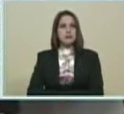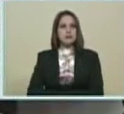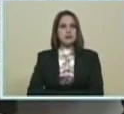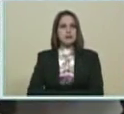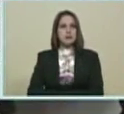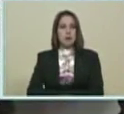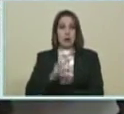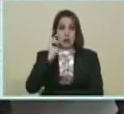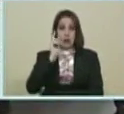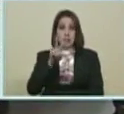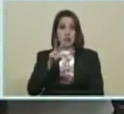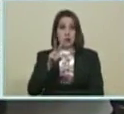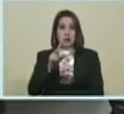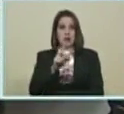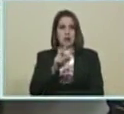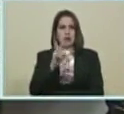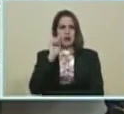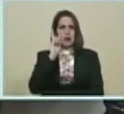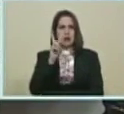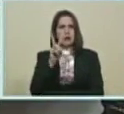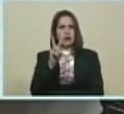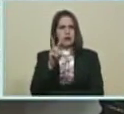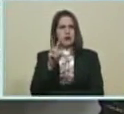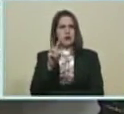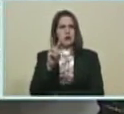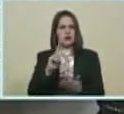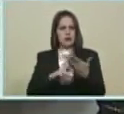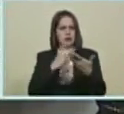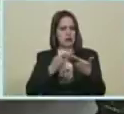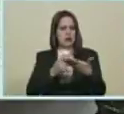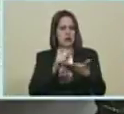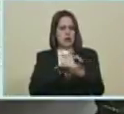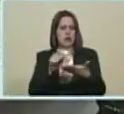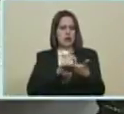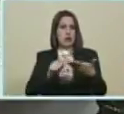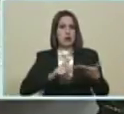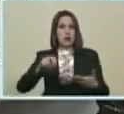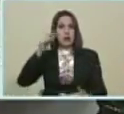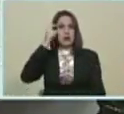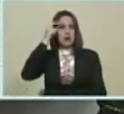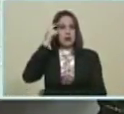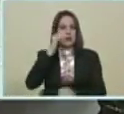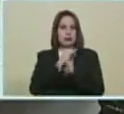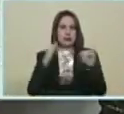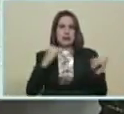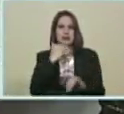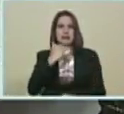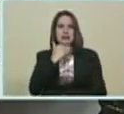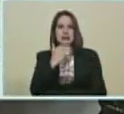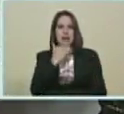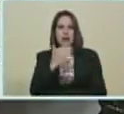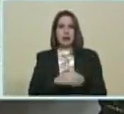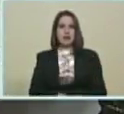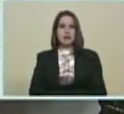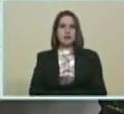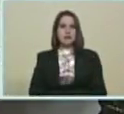me tradujo El ministro Ernesto Villegas Ya despidiendo Este programa